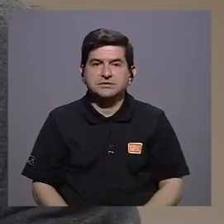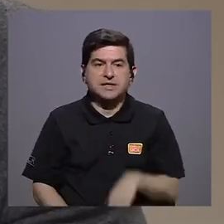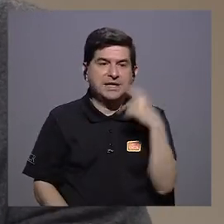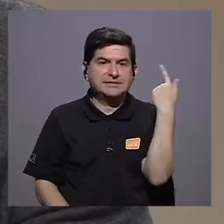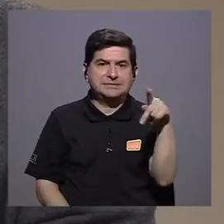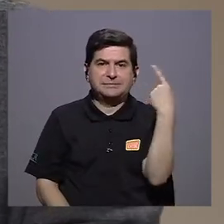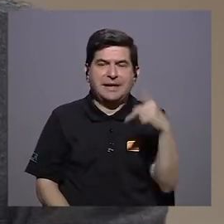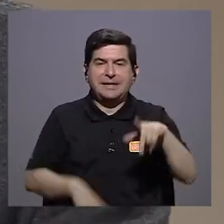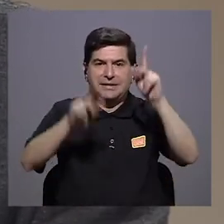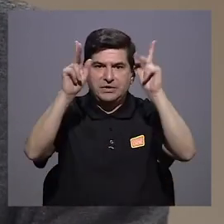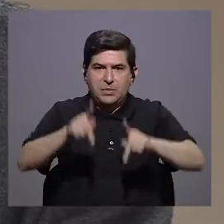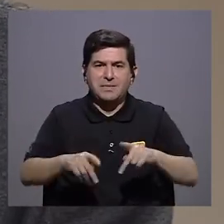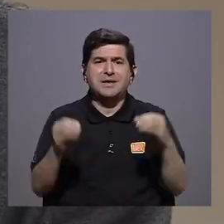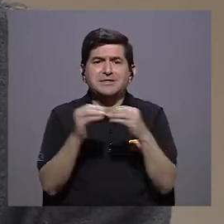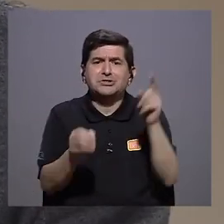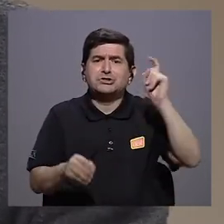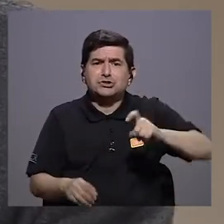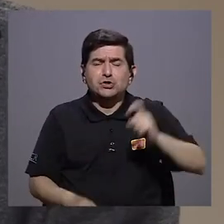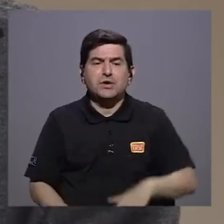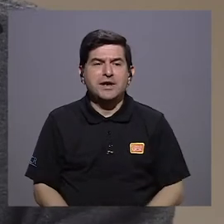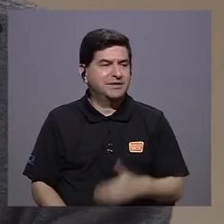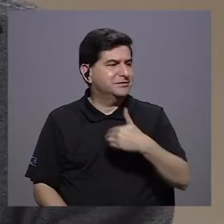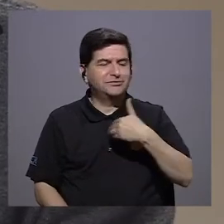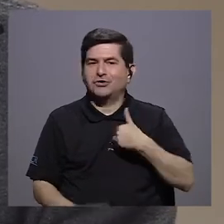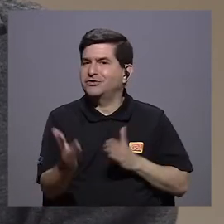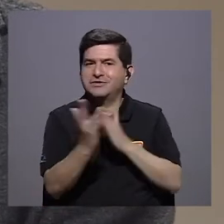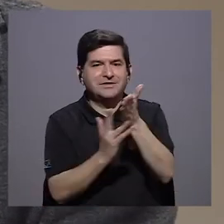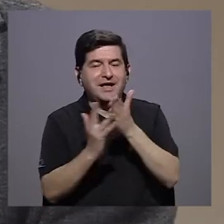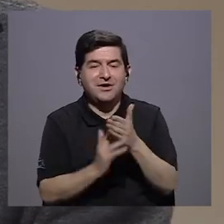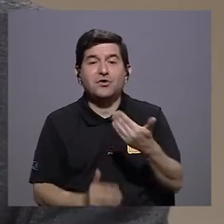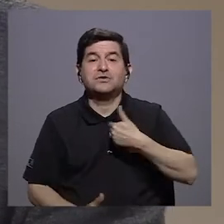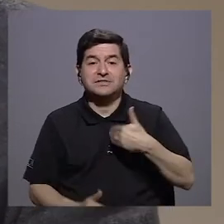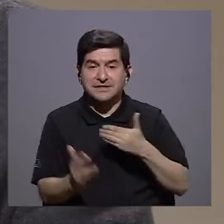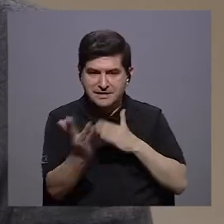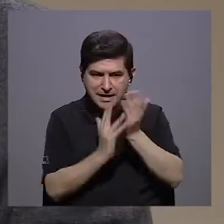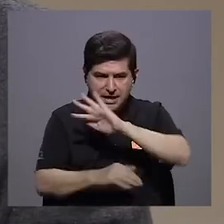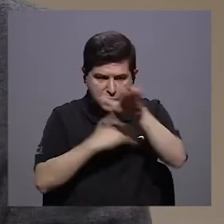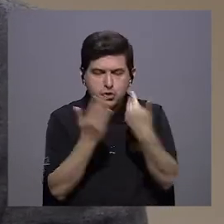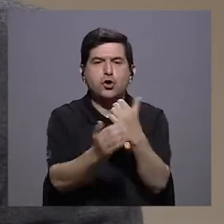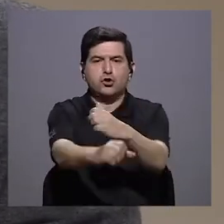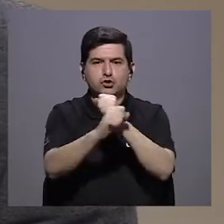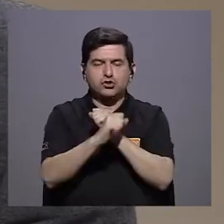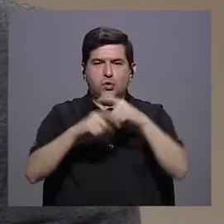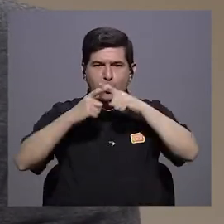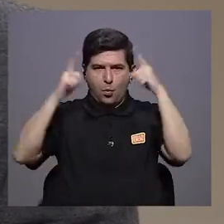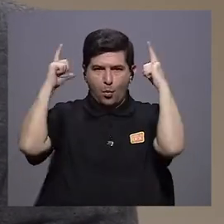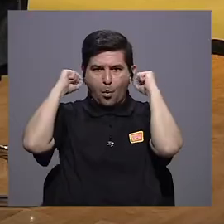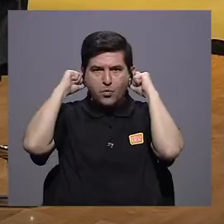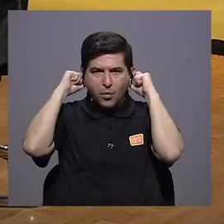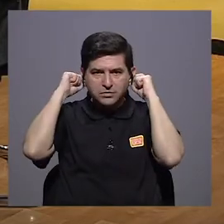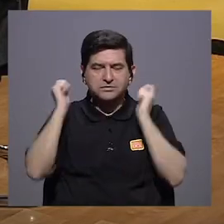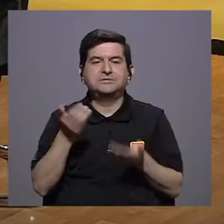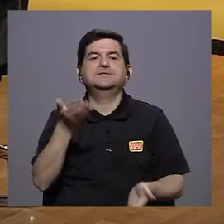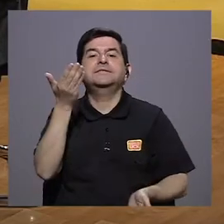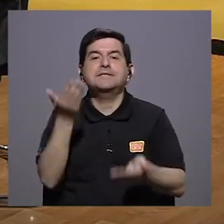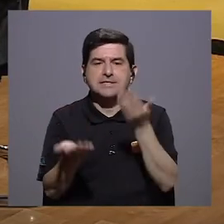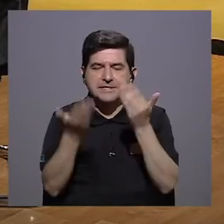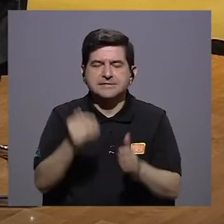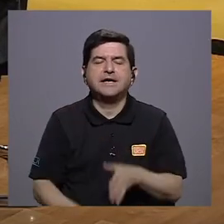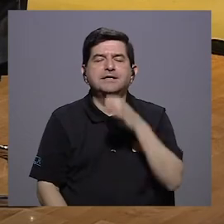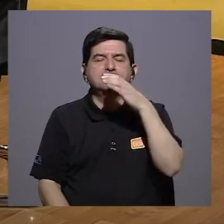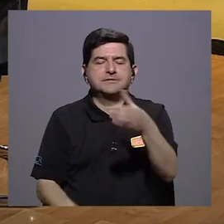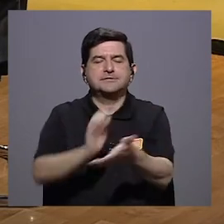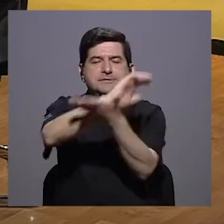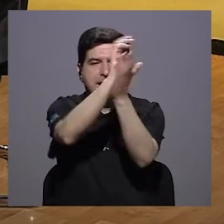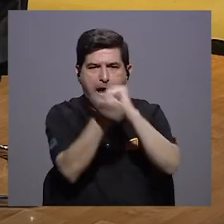un riesgo de que las personas que más lo necesitan, si queden sin acceso. Si tuviéramos un acceso asegurado a las mascarillas, es probable que la